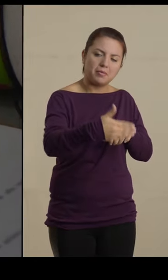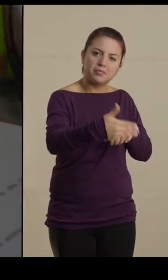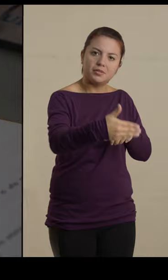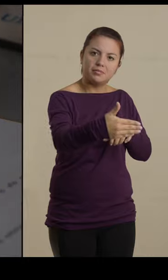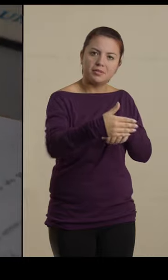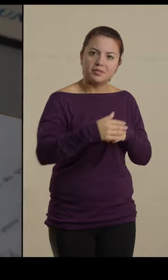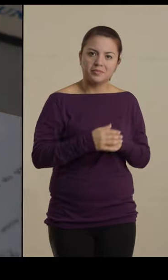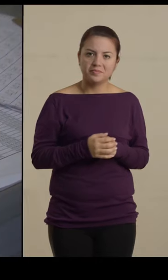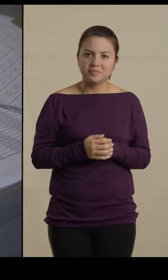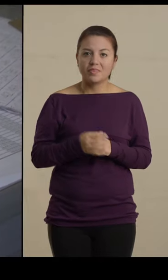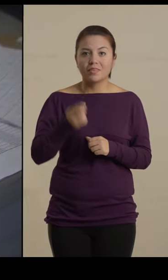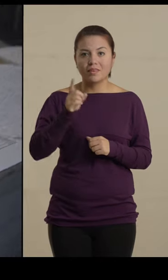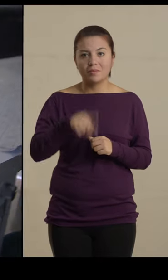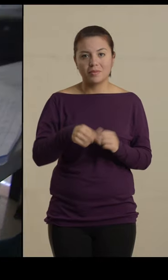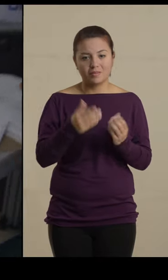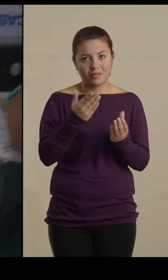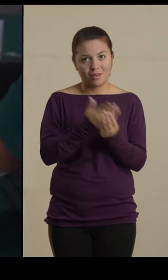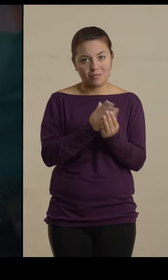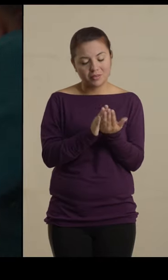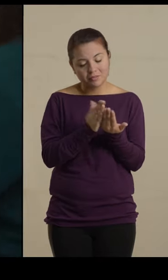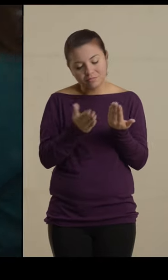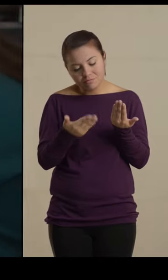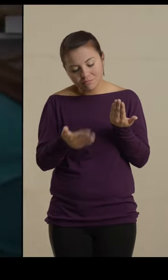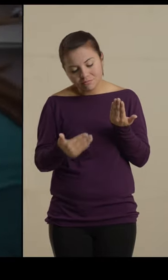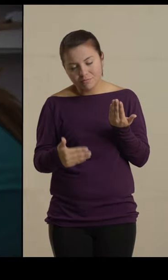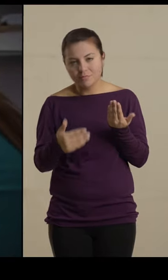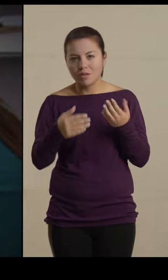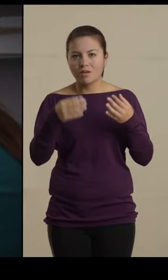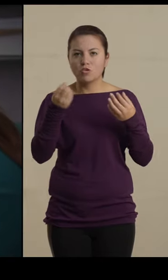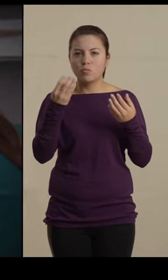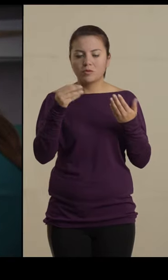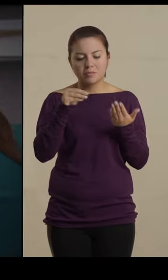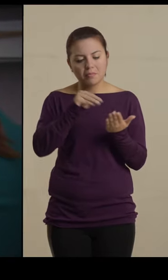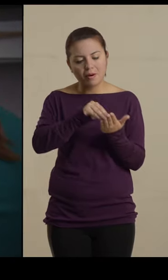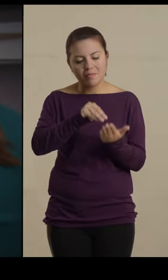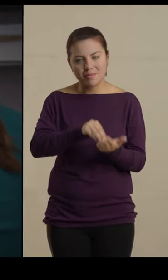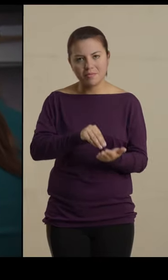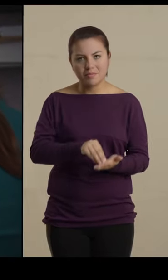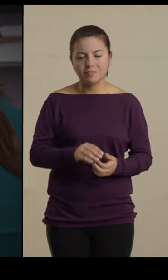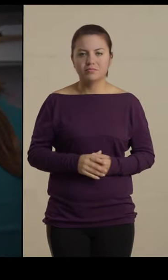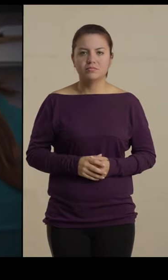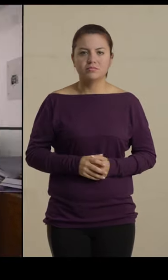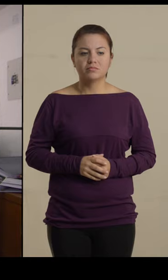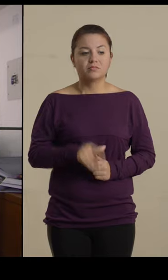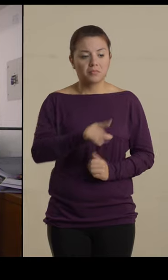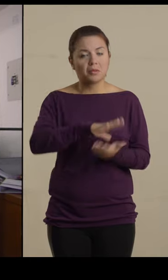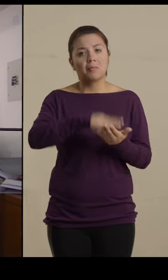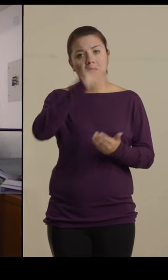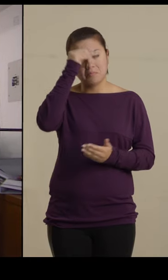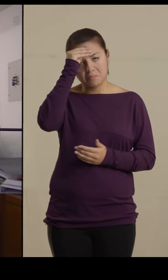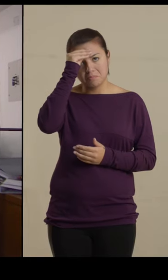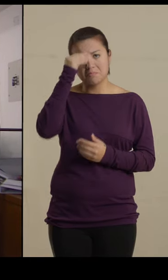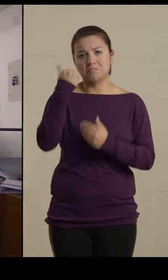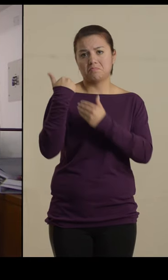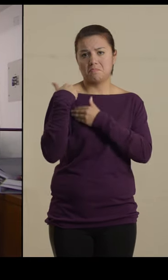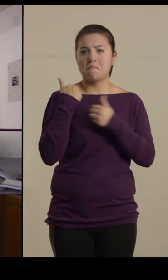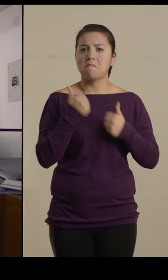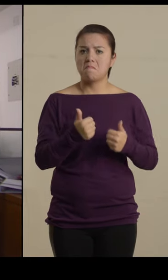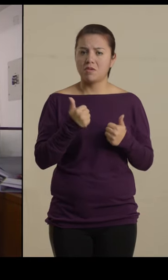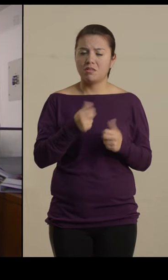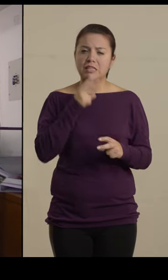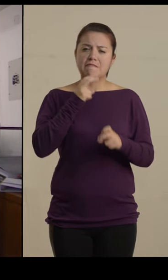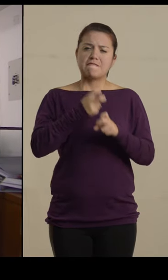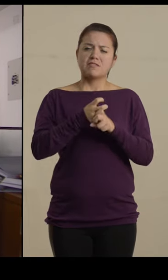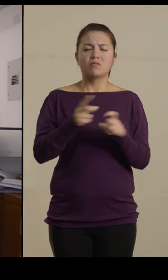fordales. Ella ha entendido muy bien sus tareas. Ha sido un proceso, no ha sido difícil.